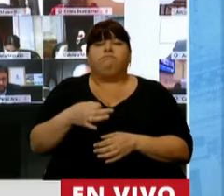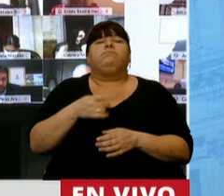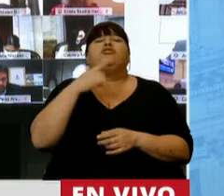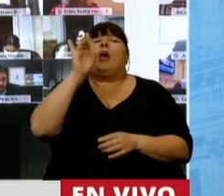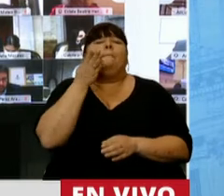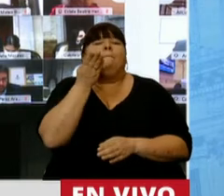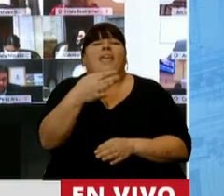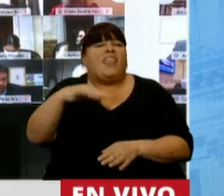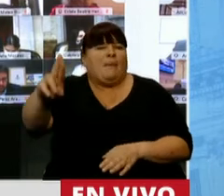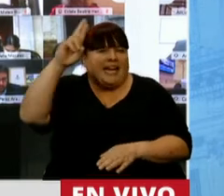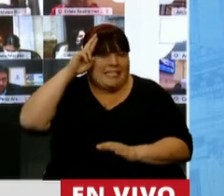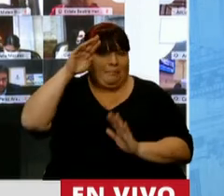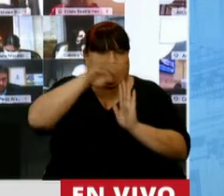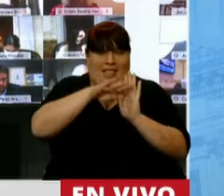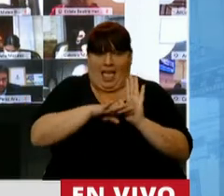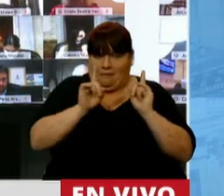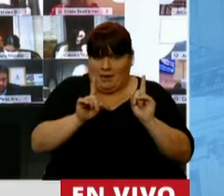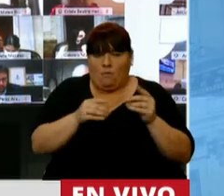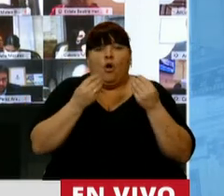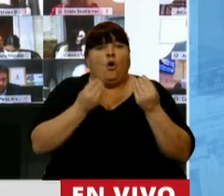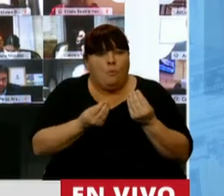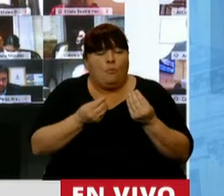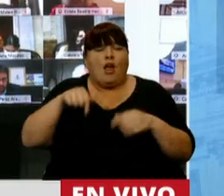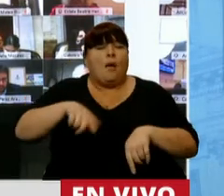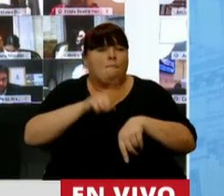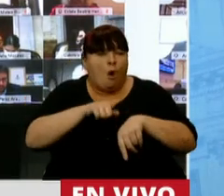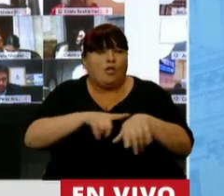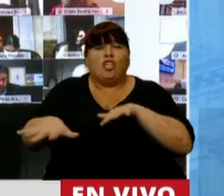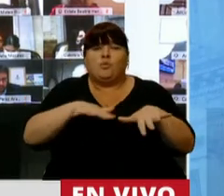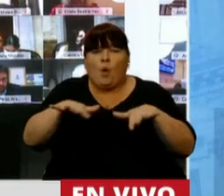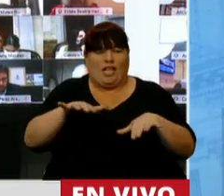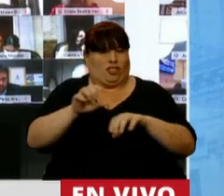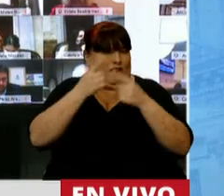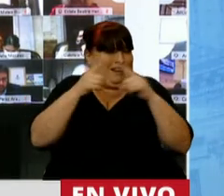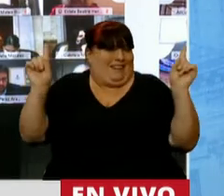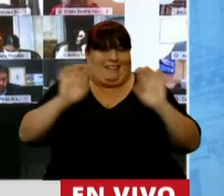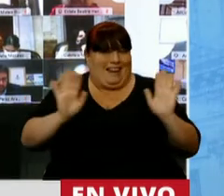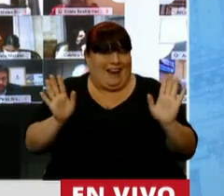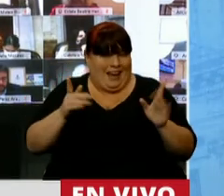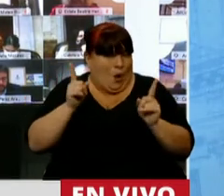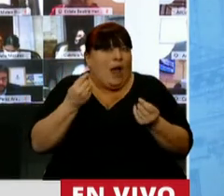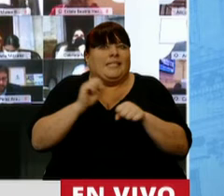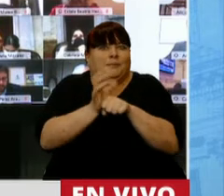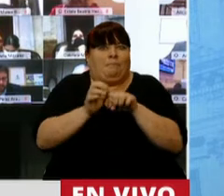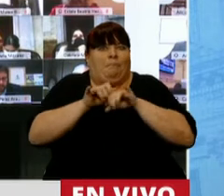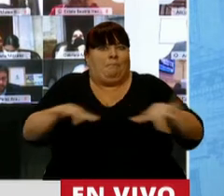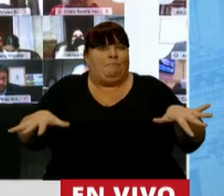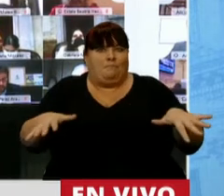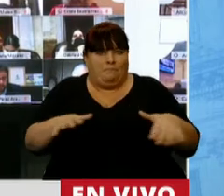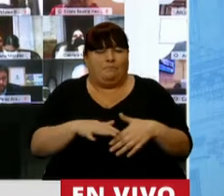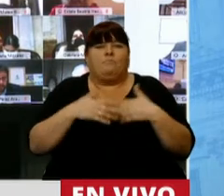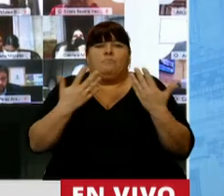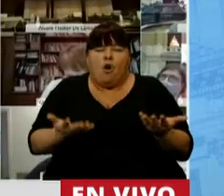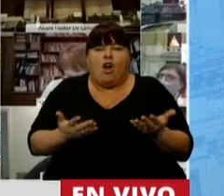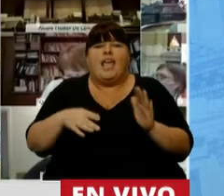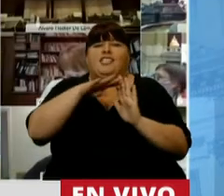solamente que se respete esta circunstancia, dado que estamos atravesando una situación extraordinaria, como es una pandemia, por